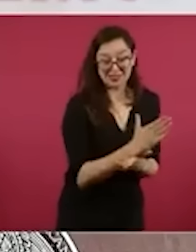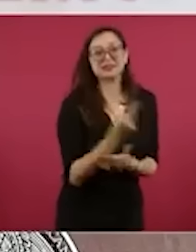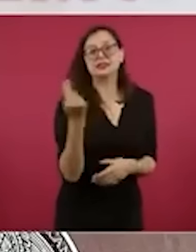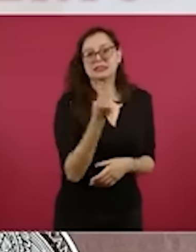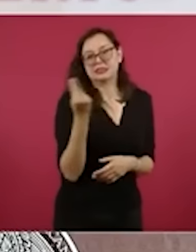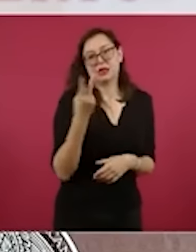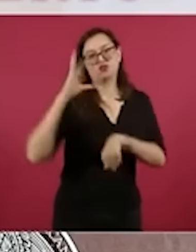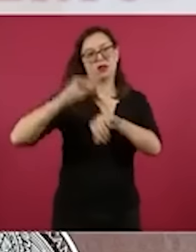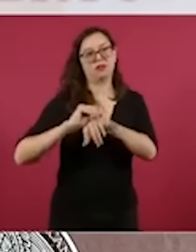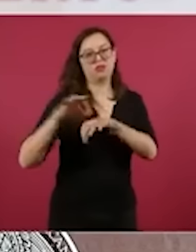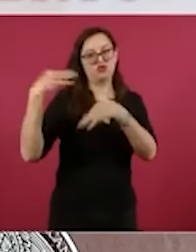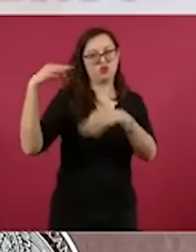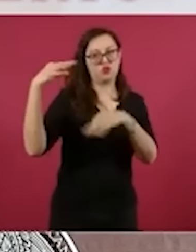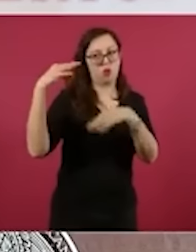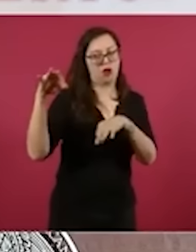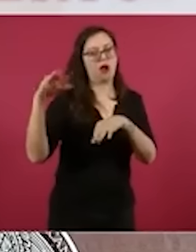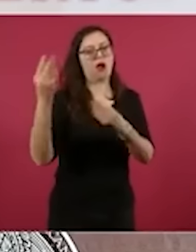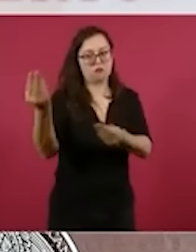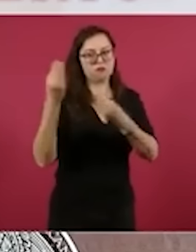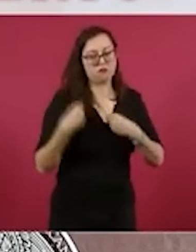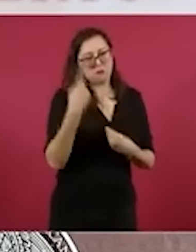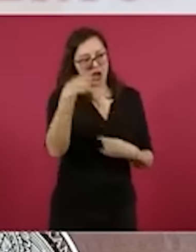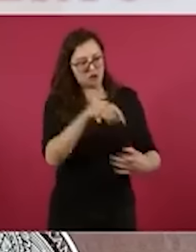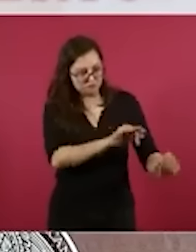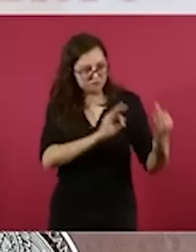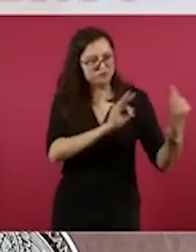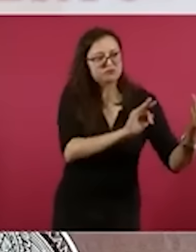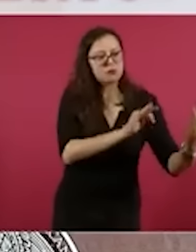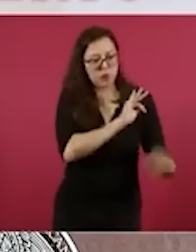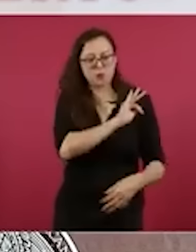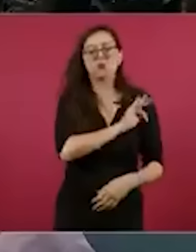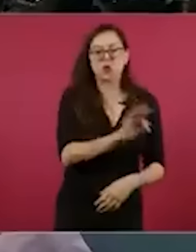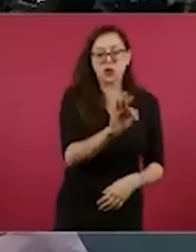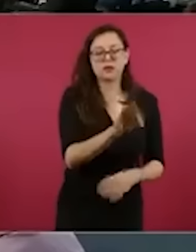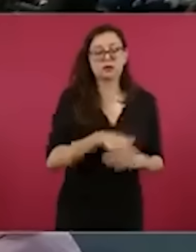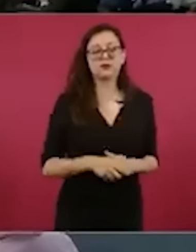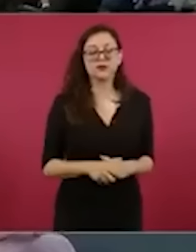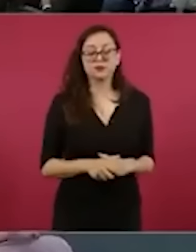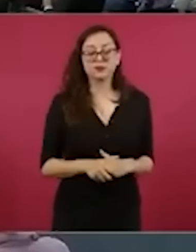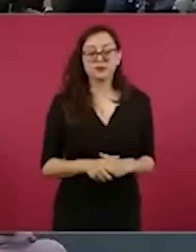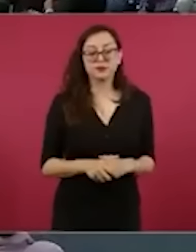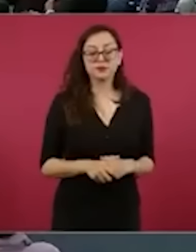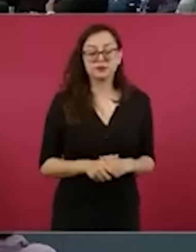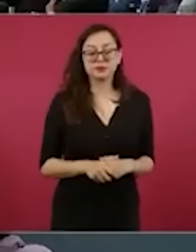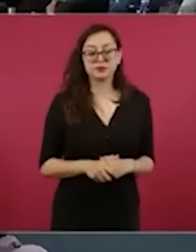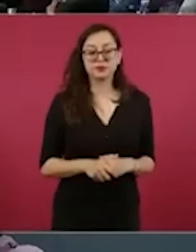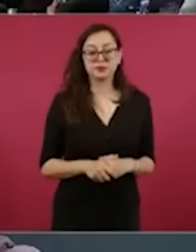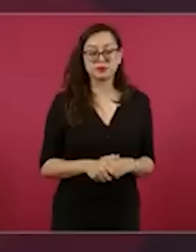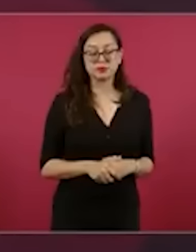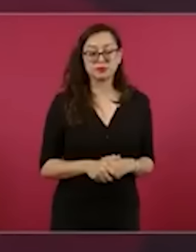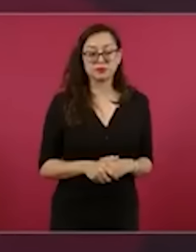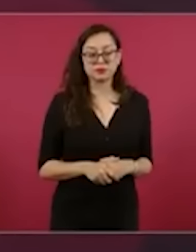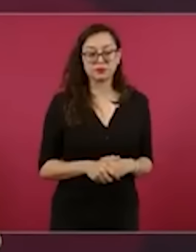parte de las organizaciones delictivas. Estamos